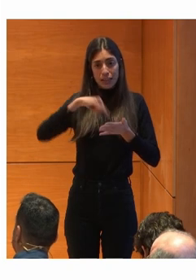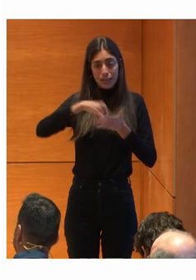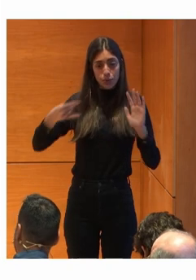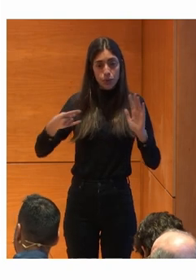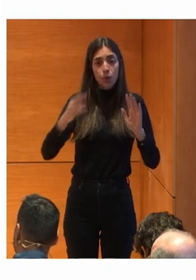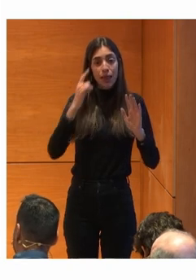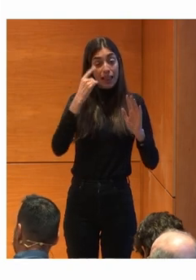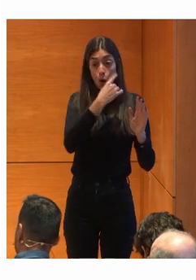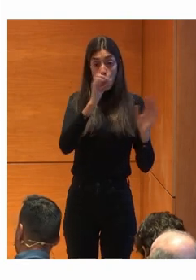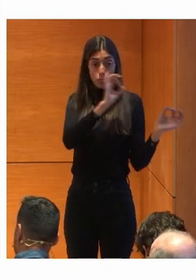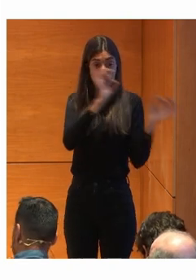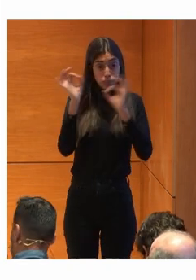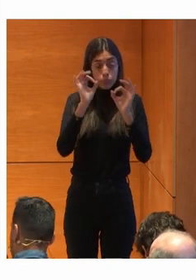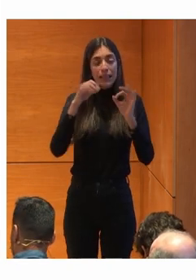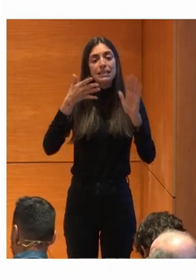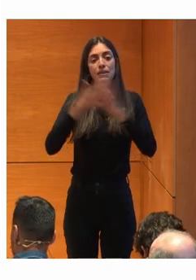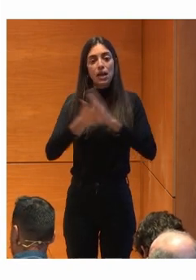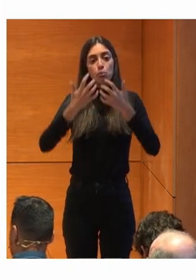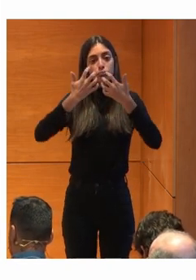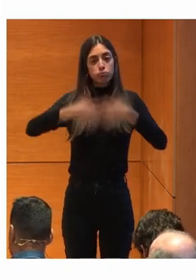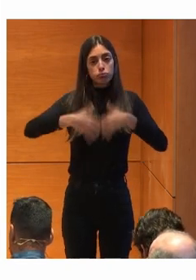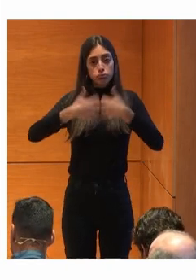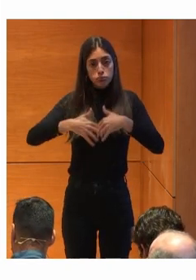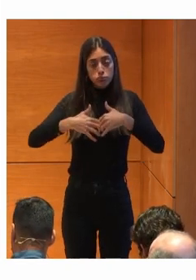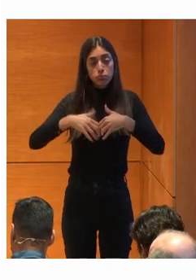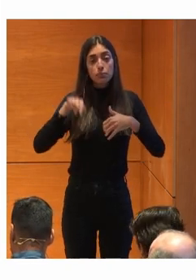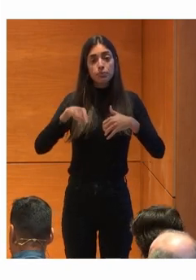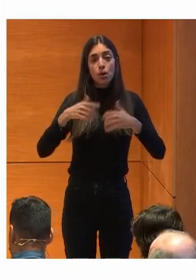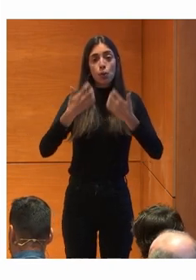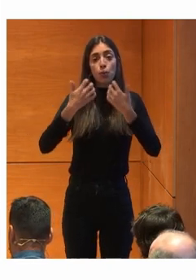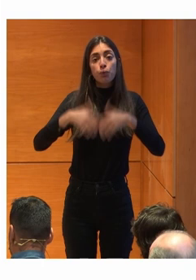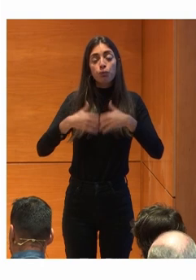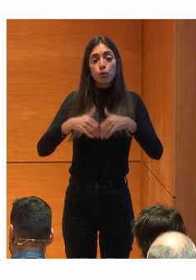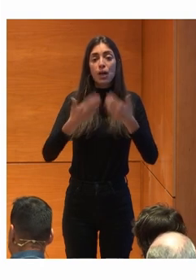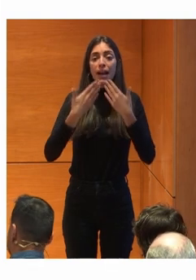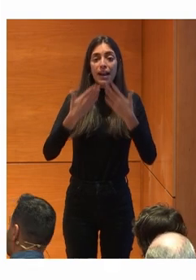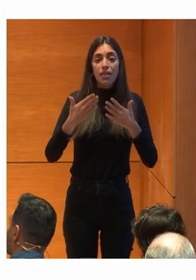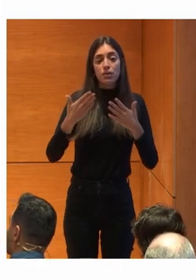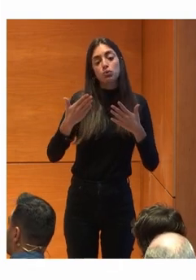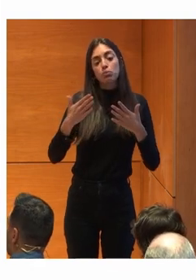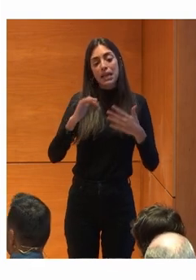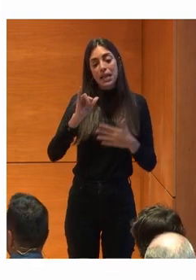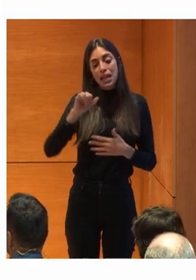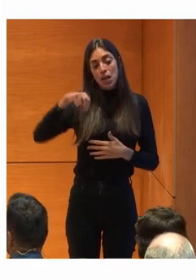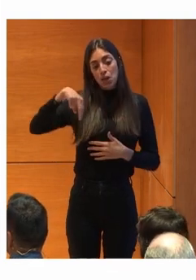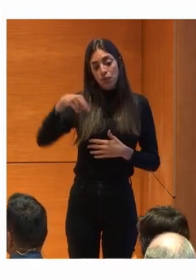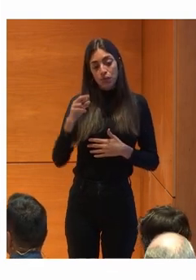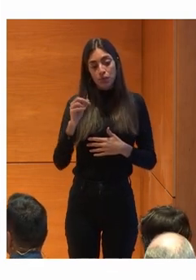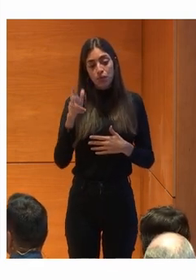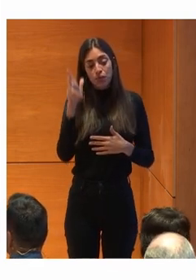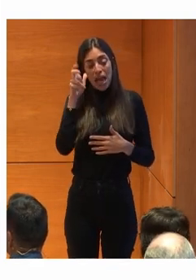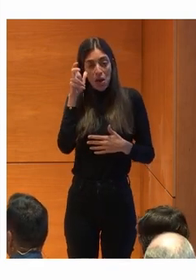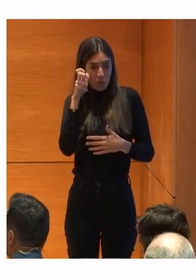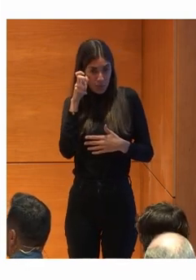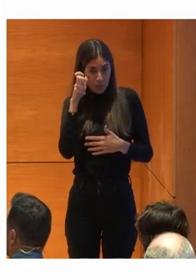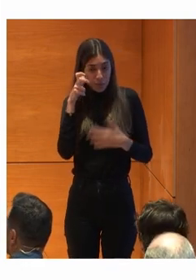Es un dispositivo Que funciona Con dos infrarrojos Situados en las puntas Y